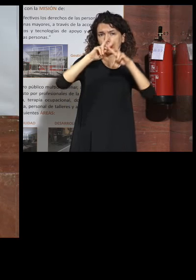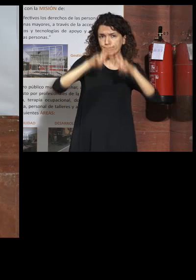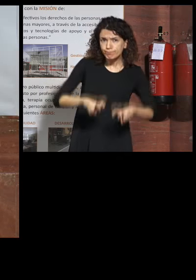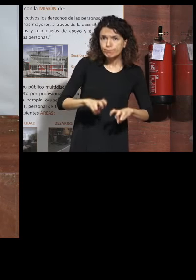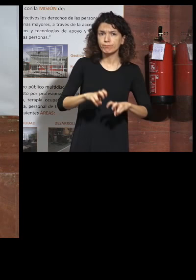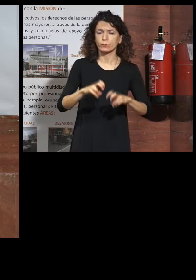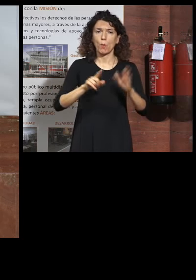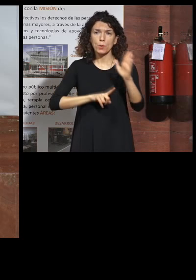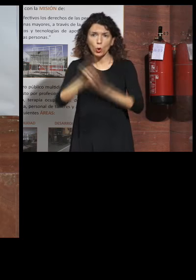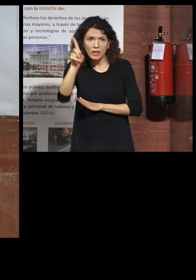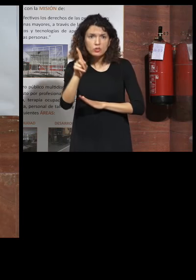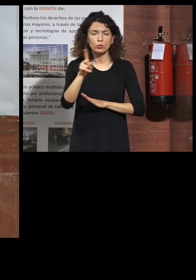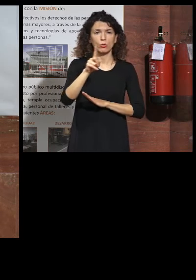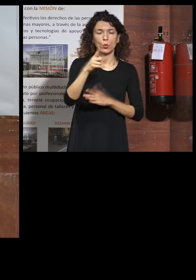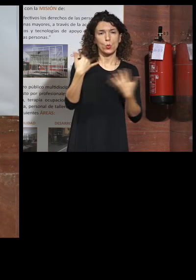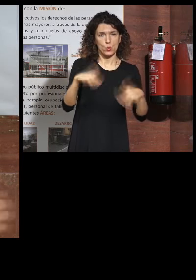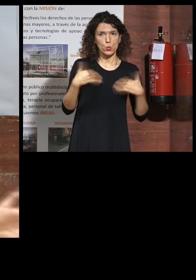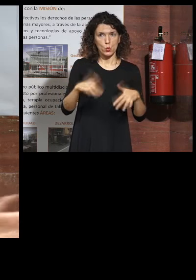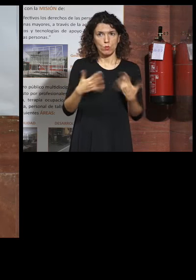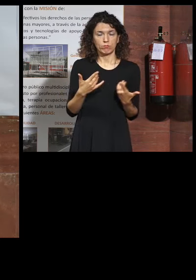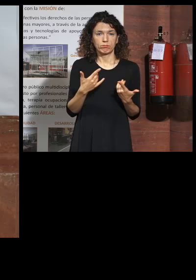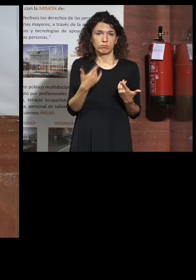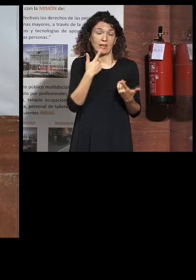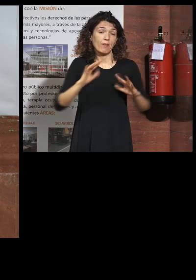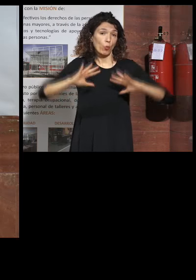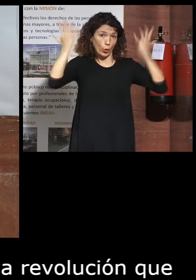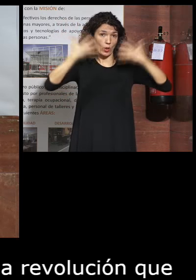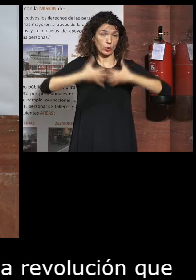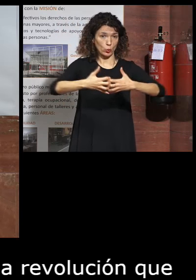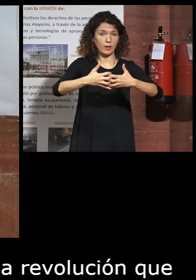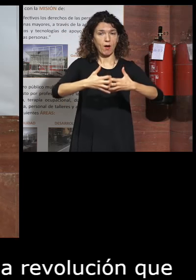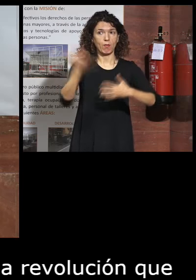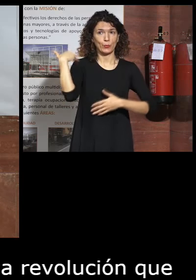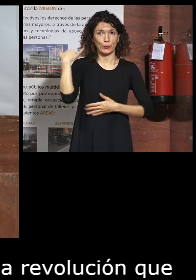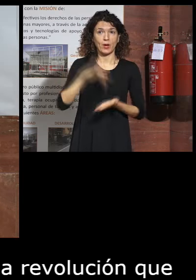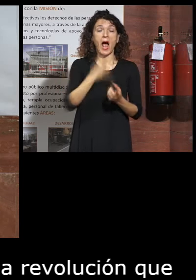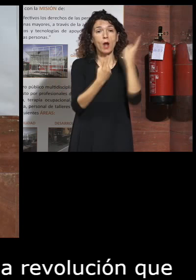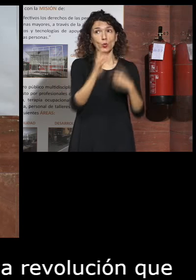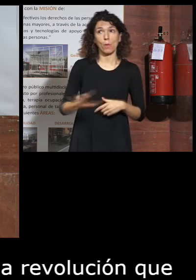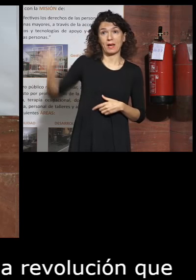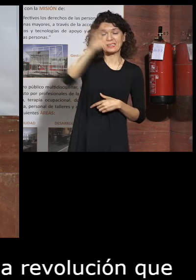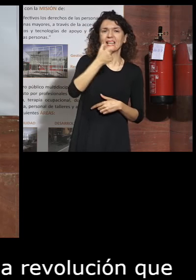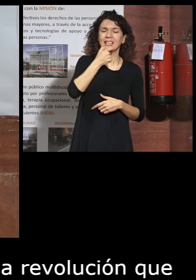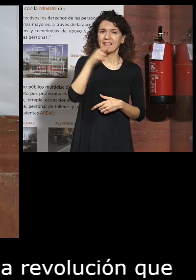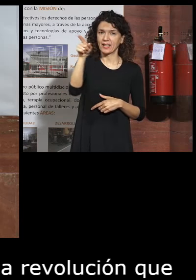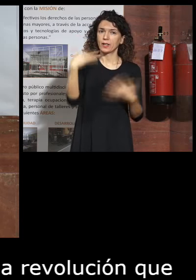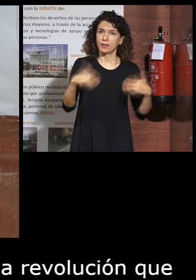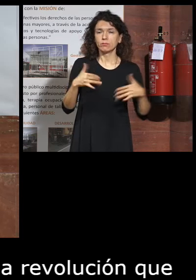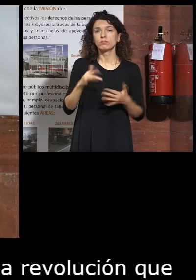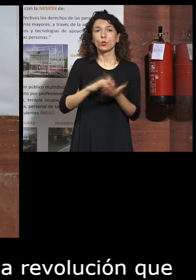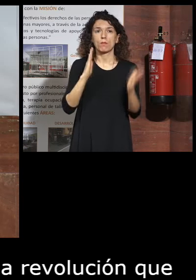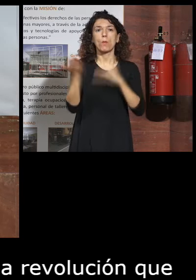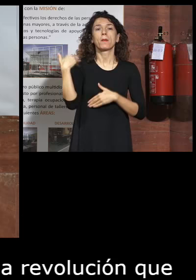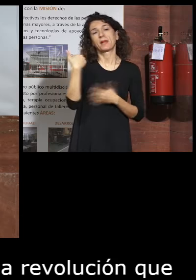que se está desarrollando. Probablemente ya se vivió la revolución industrial esencialmente en algunos países como fue Inglaterra en su momento,